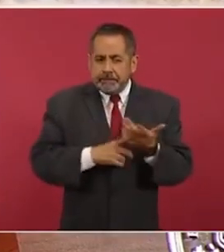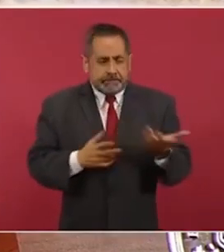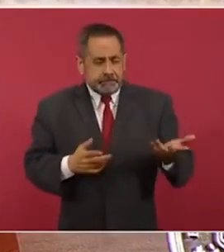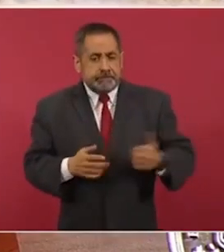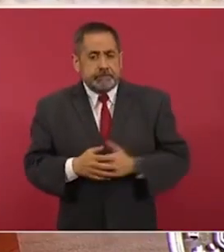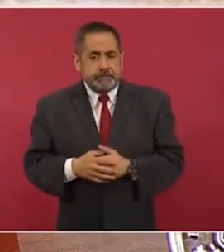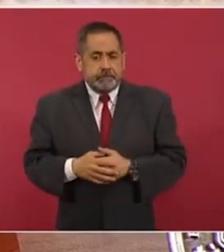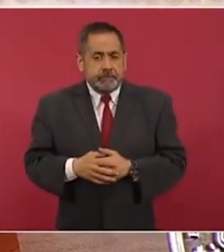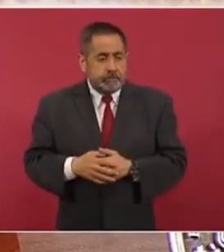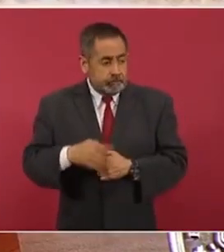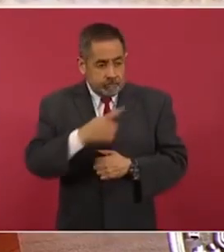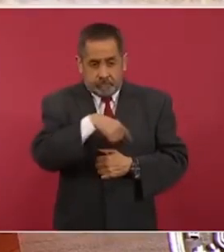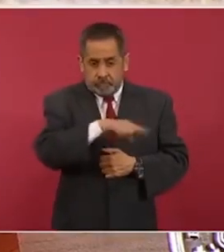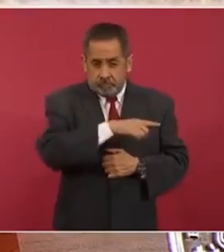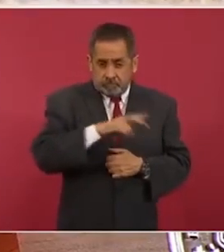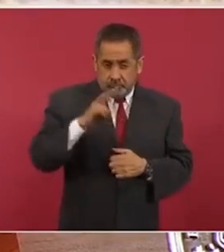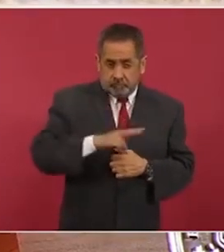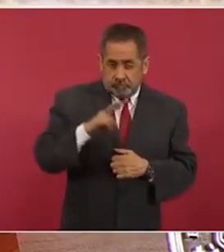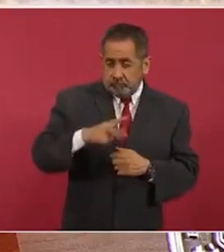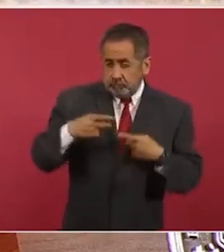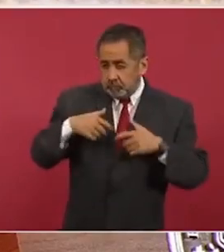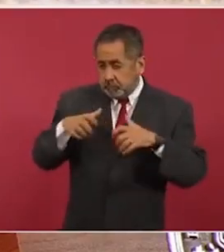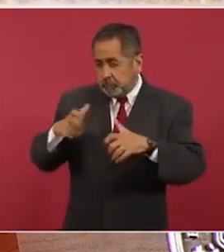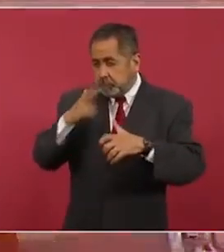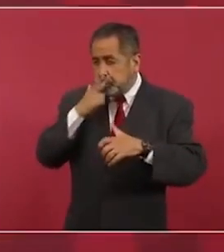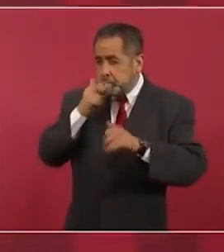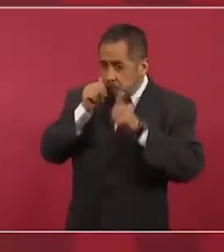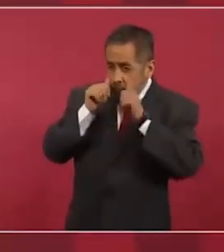les interesa el pueblo